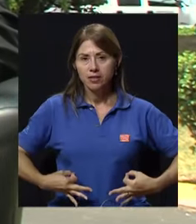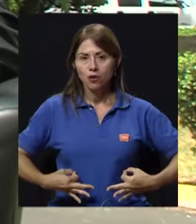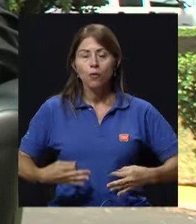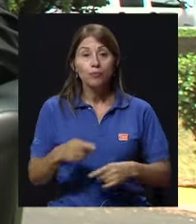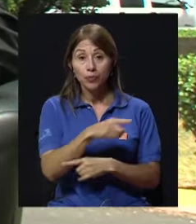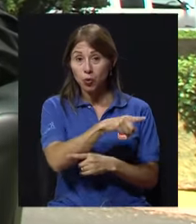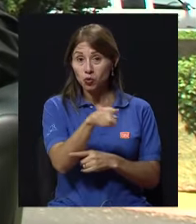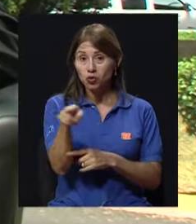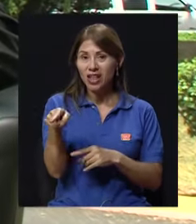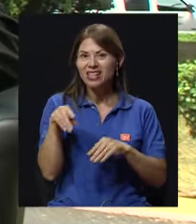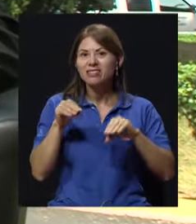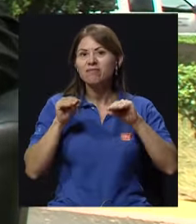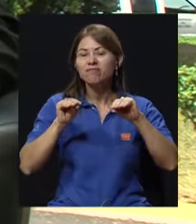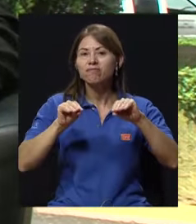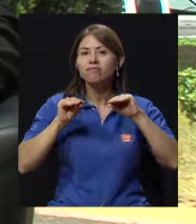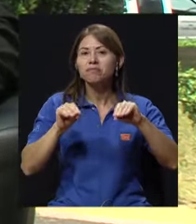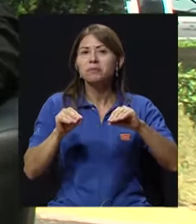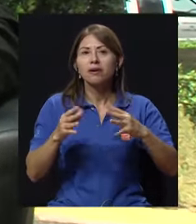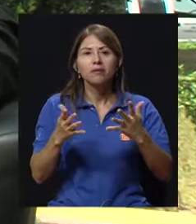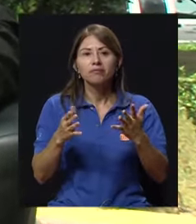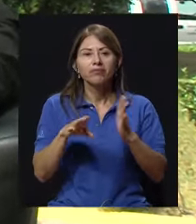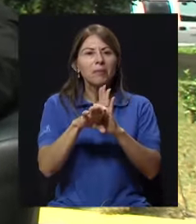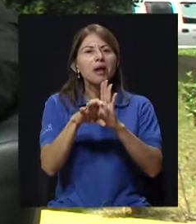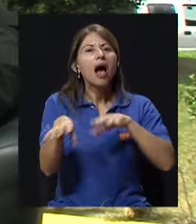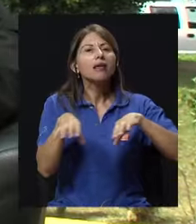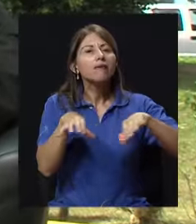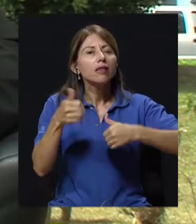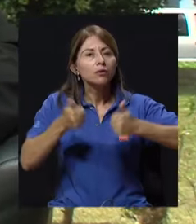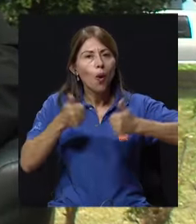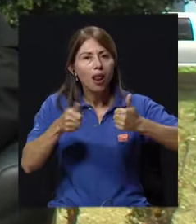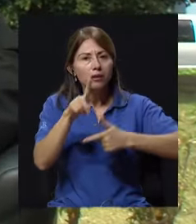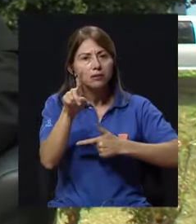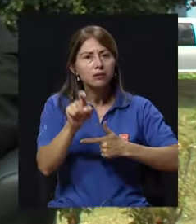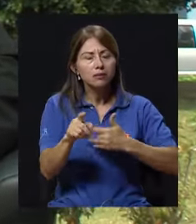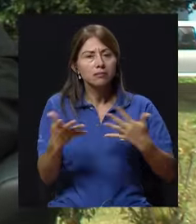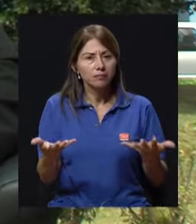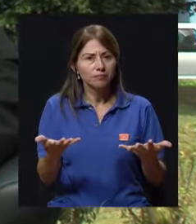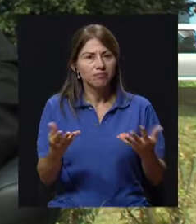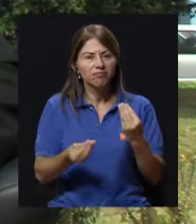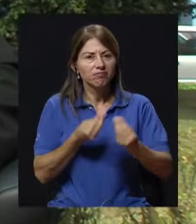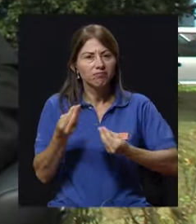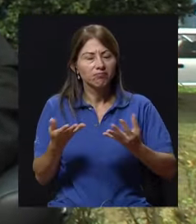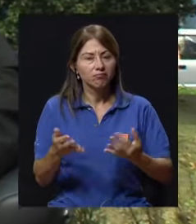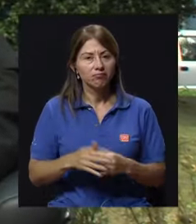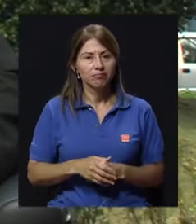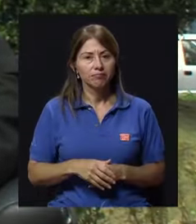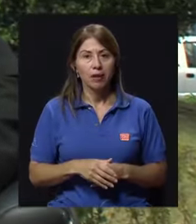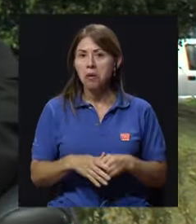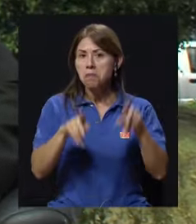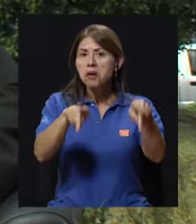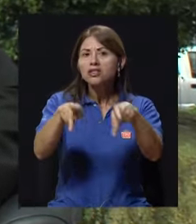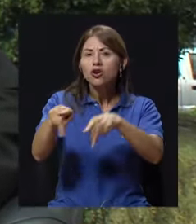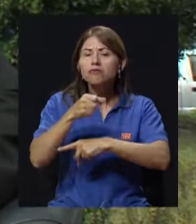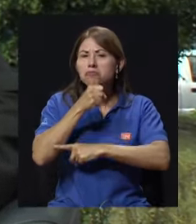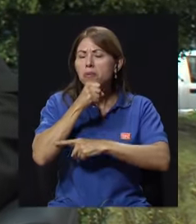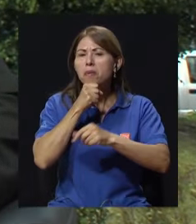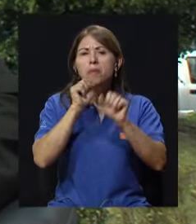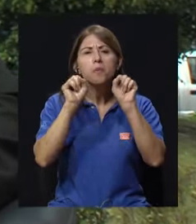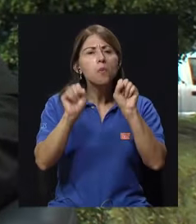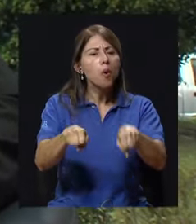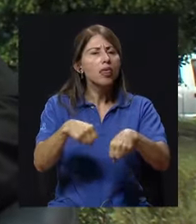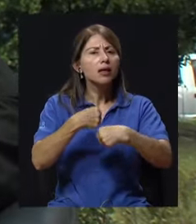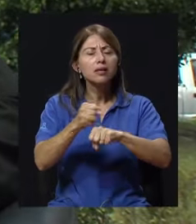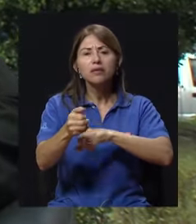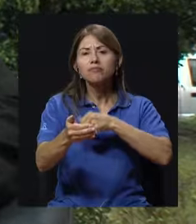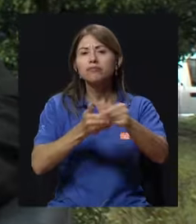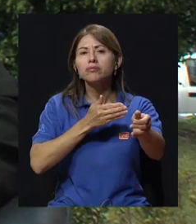ustedes les imparten, ¿qué se imagina uno? ¿Qué actividades puede hacer el adulto mayor en ese aspecto? Ellos pueden hacer